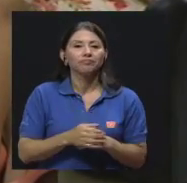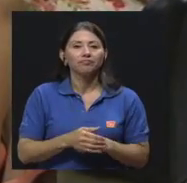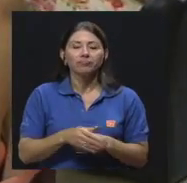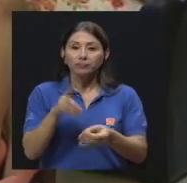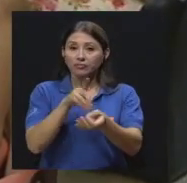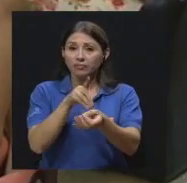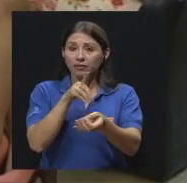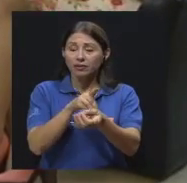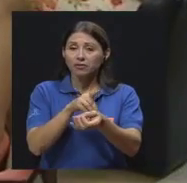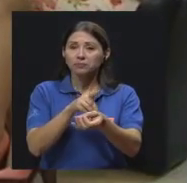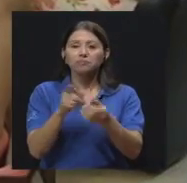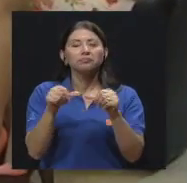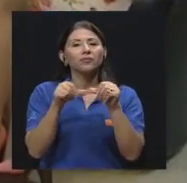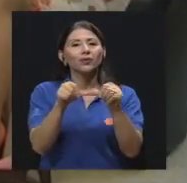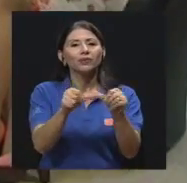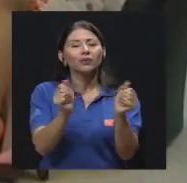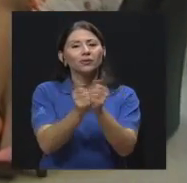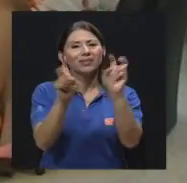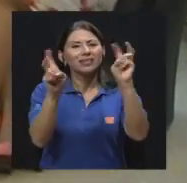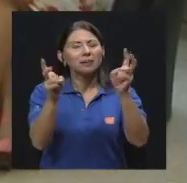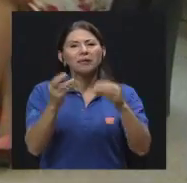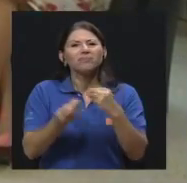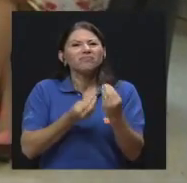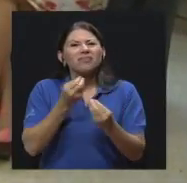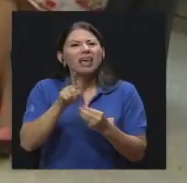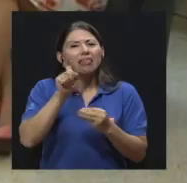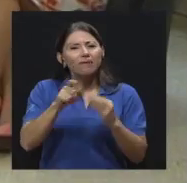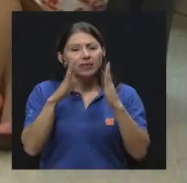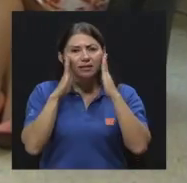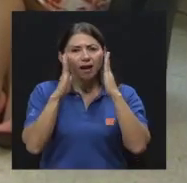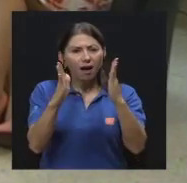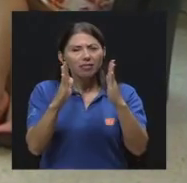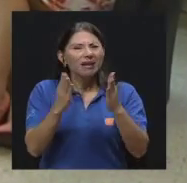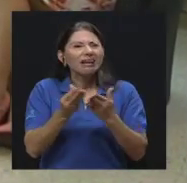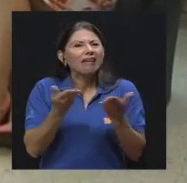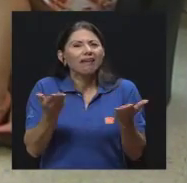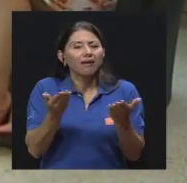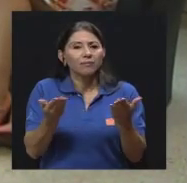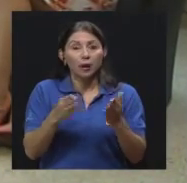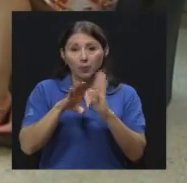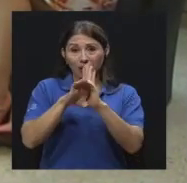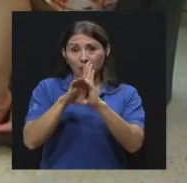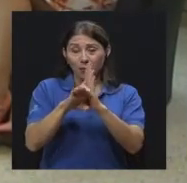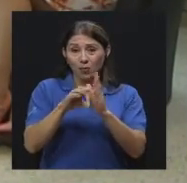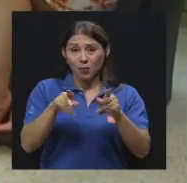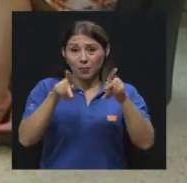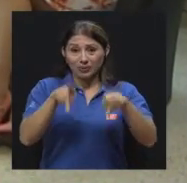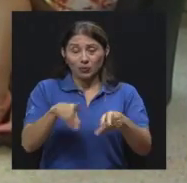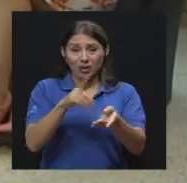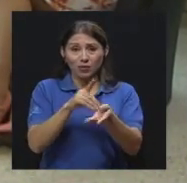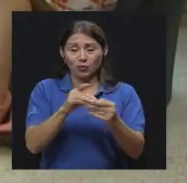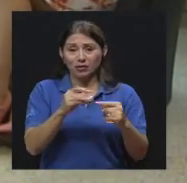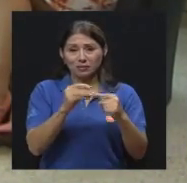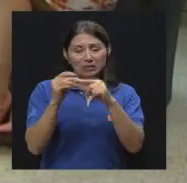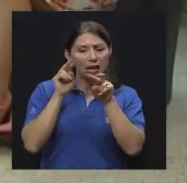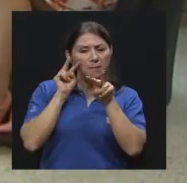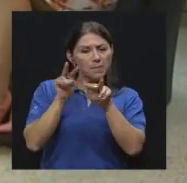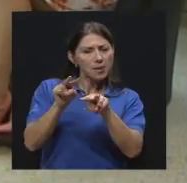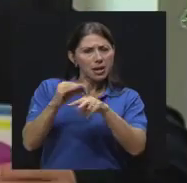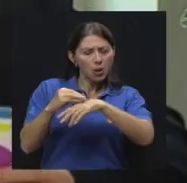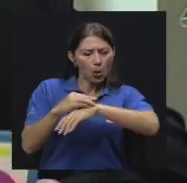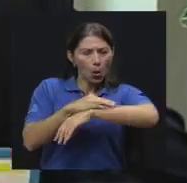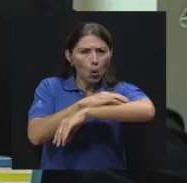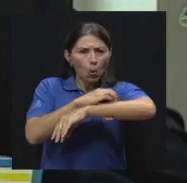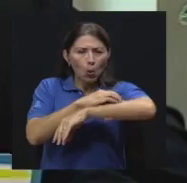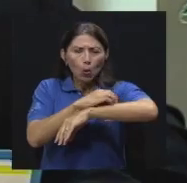tal vez para continuar con el tema, hablemos un poco del tratamiento. ¿Qué es lo que normalmente un dermatólogo receta cuando estamos hablando